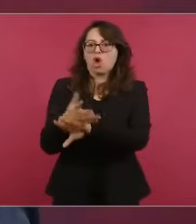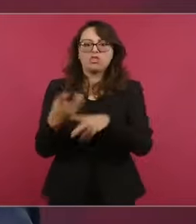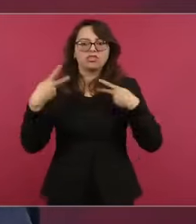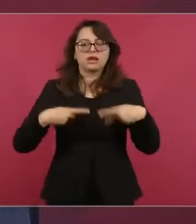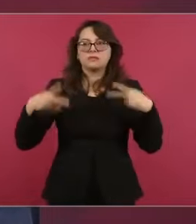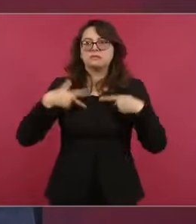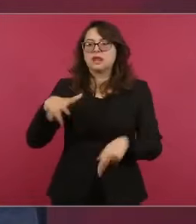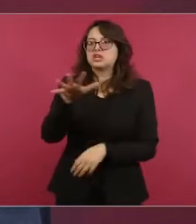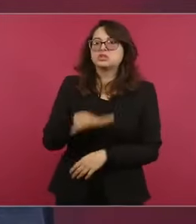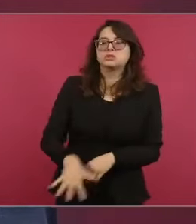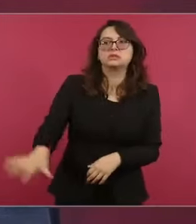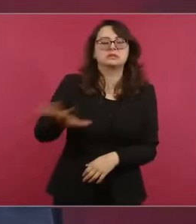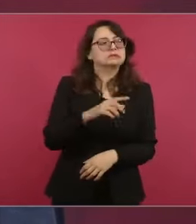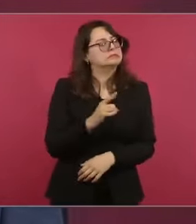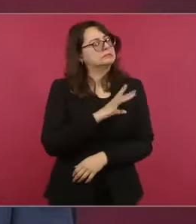pueblo.